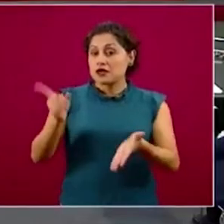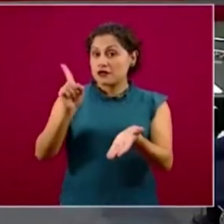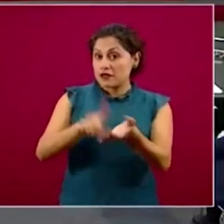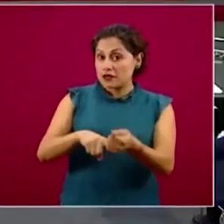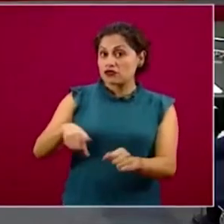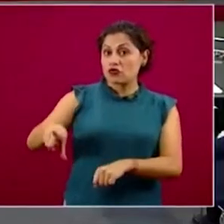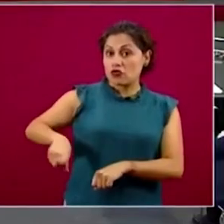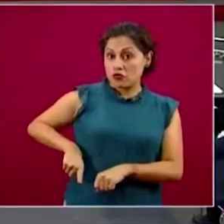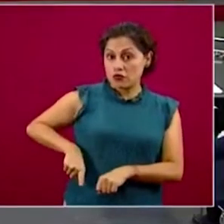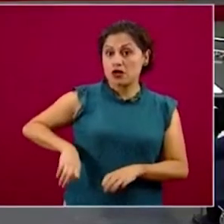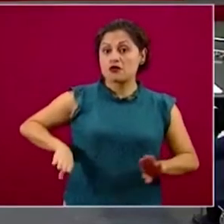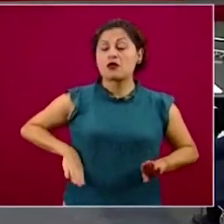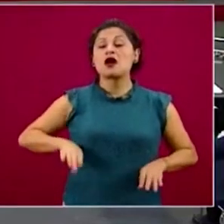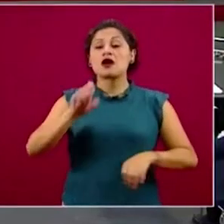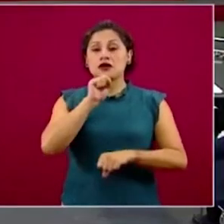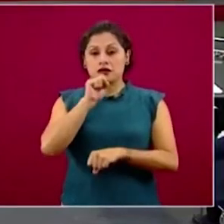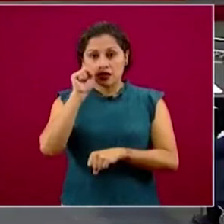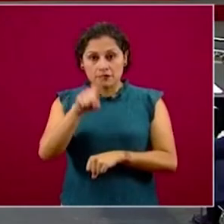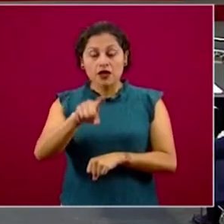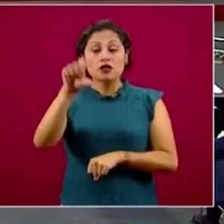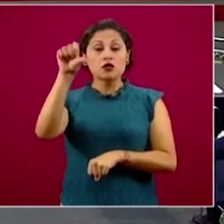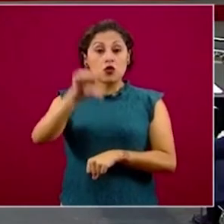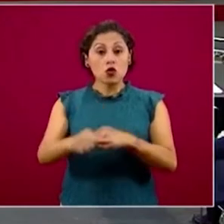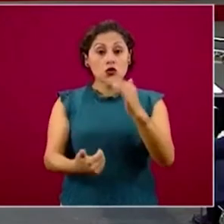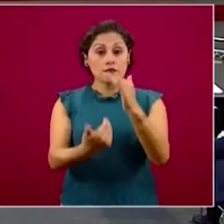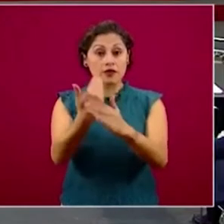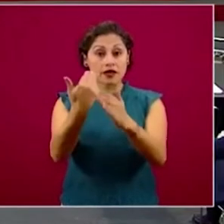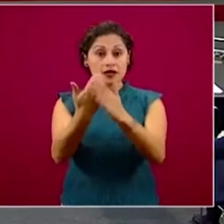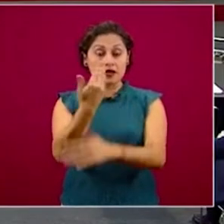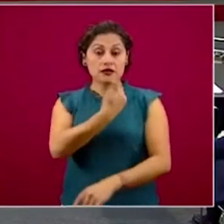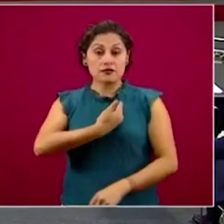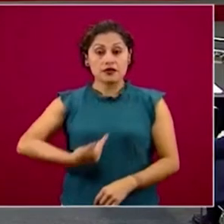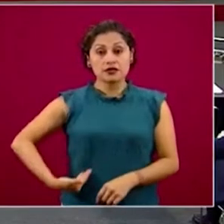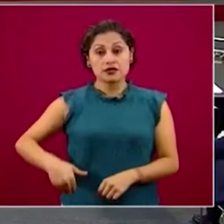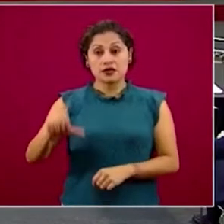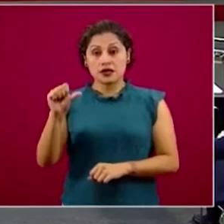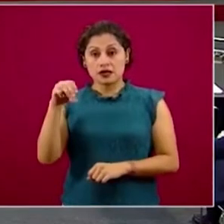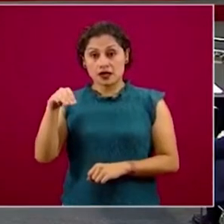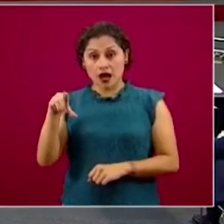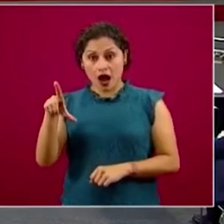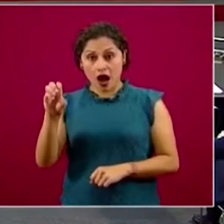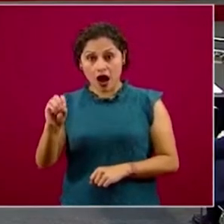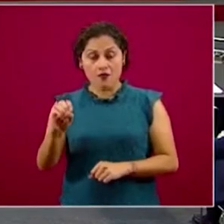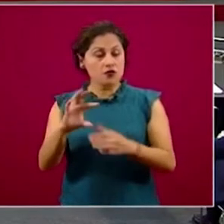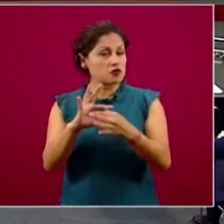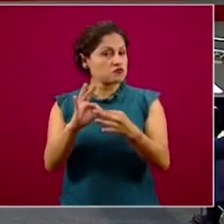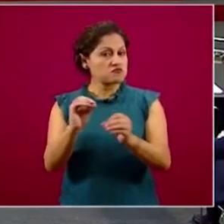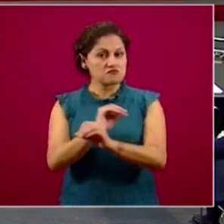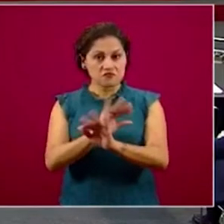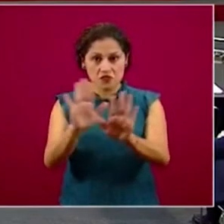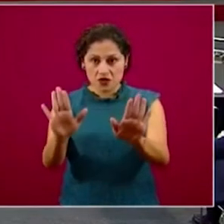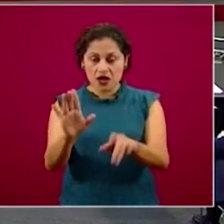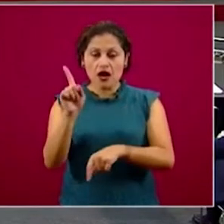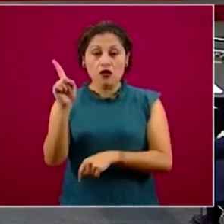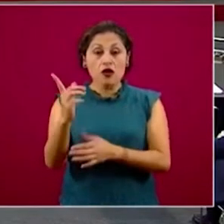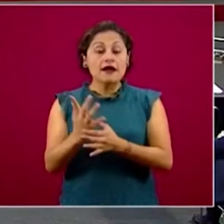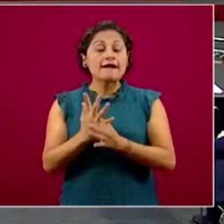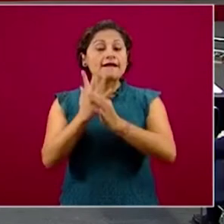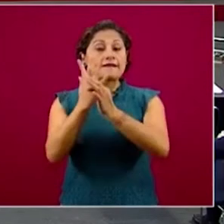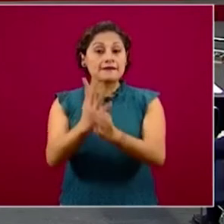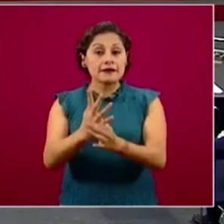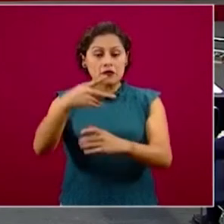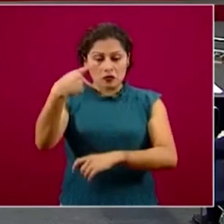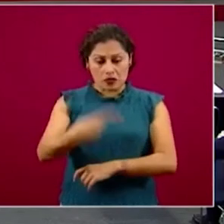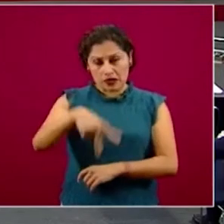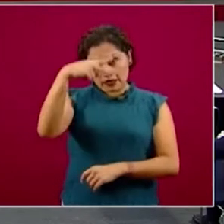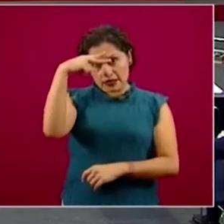Y hoy el presidente López Obrador lo dijo de manera muy clara. ¿Cuál es la receta mexicana, el modelo